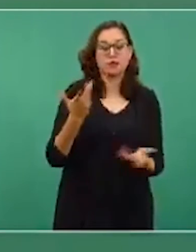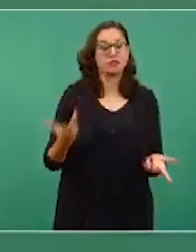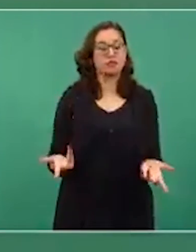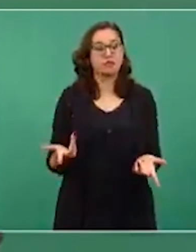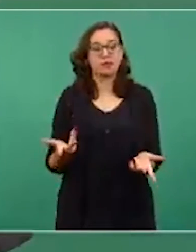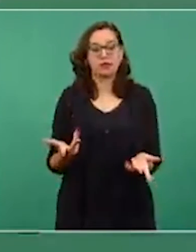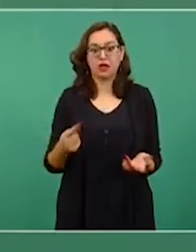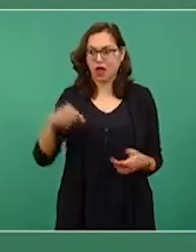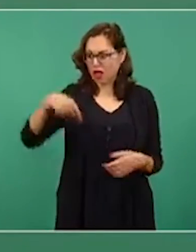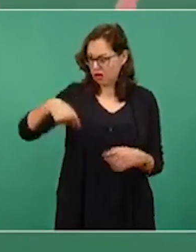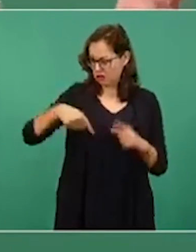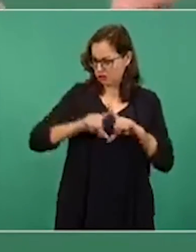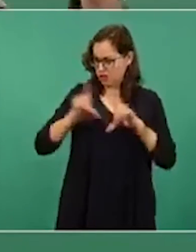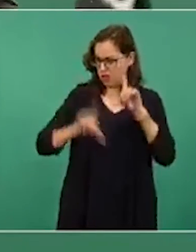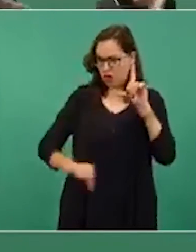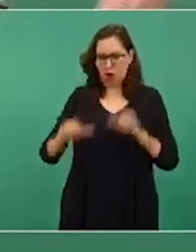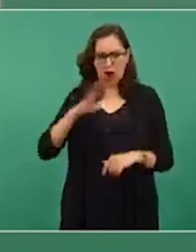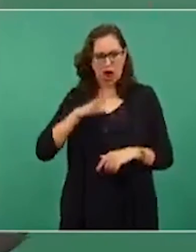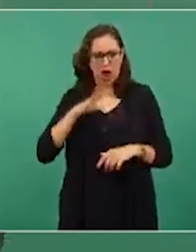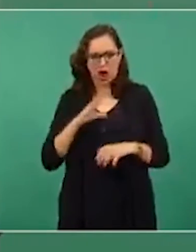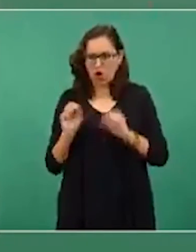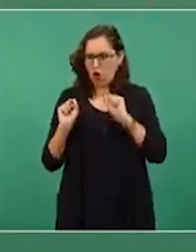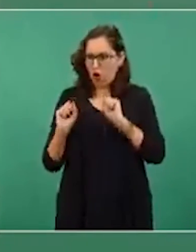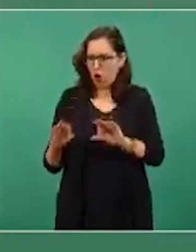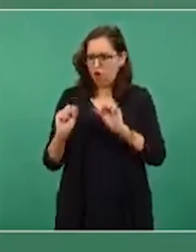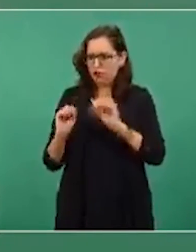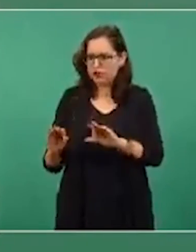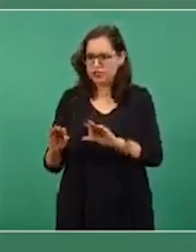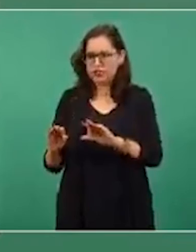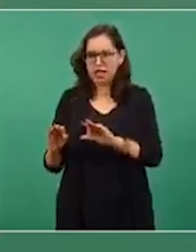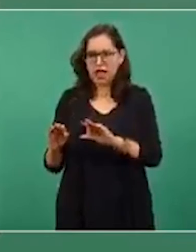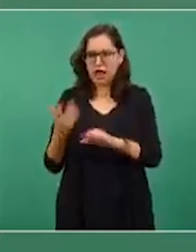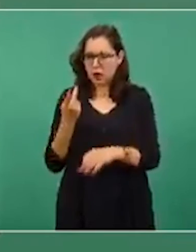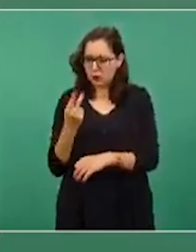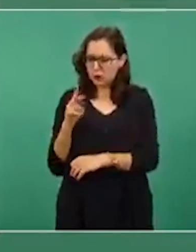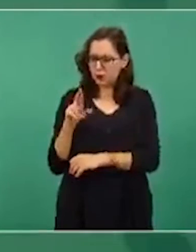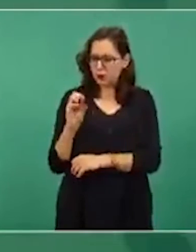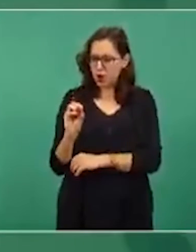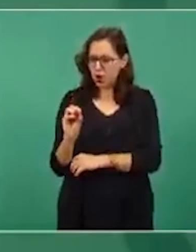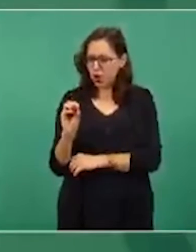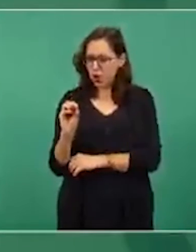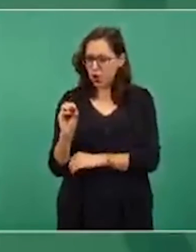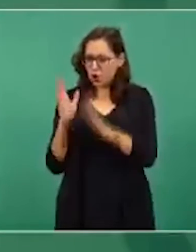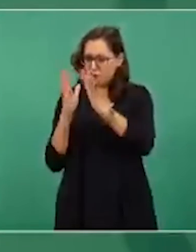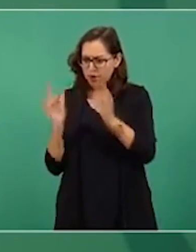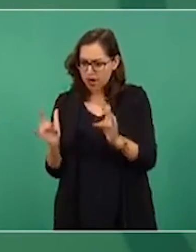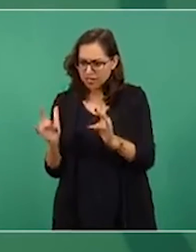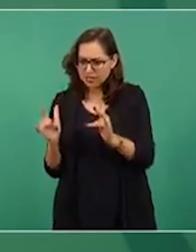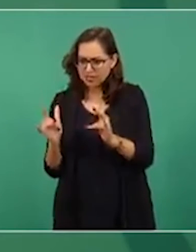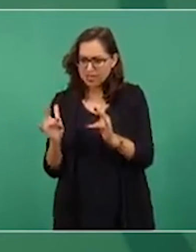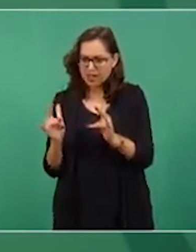o aquí no existe en la Ciudad de México, una oficina pro-Francia,